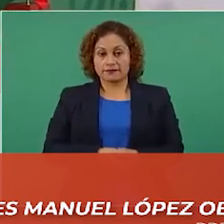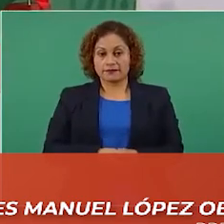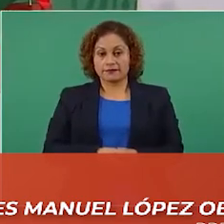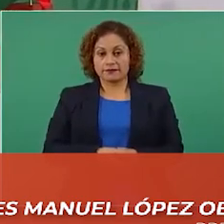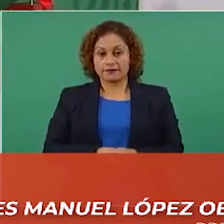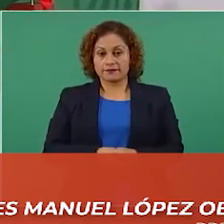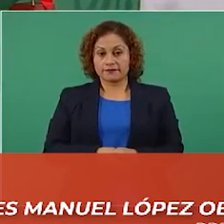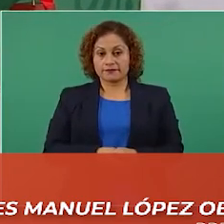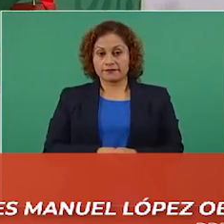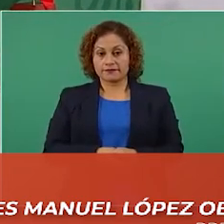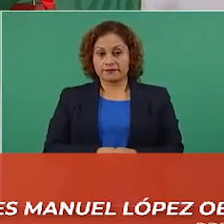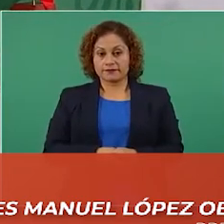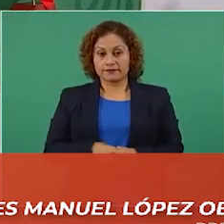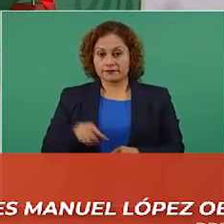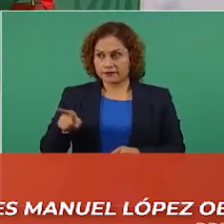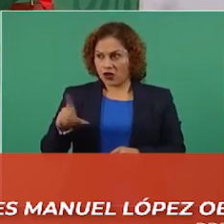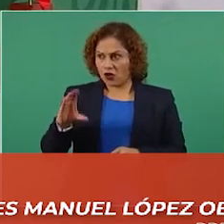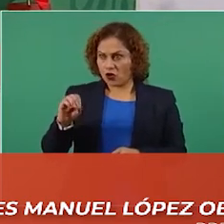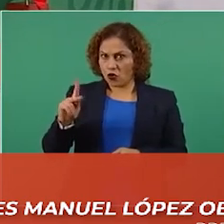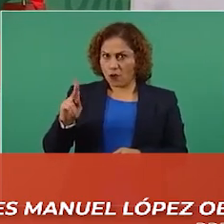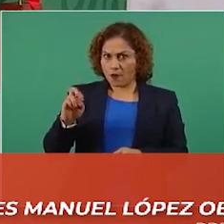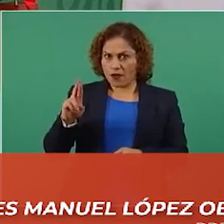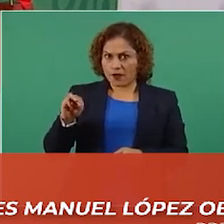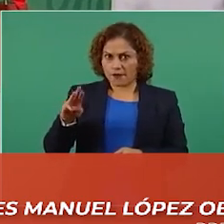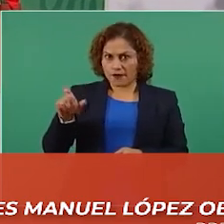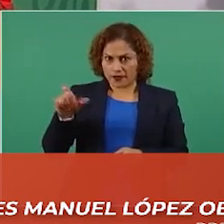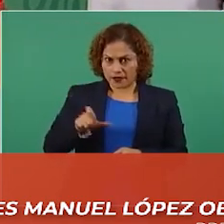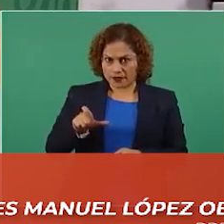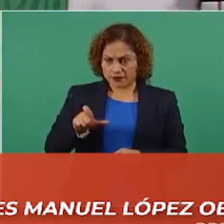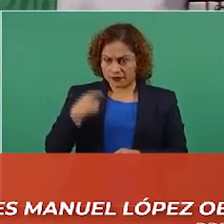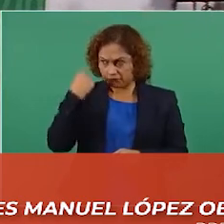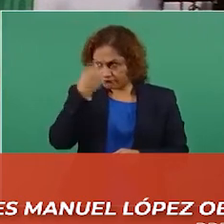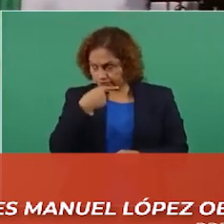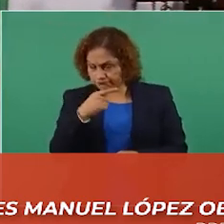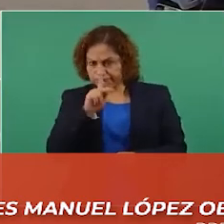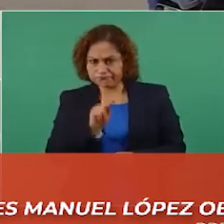no es el de Coparmex se parece